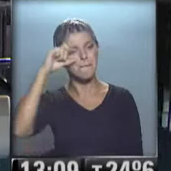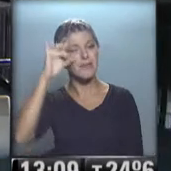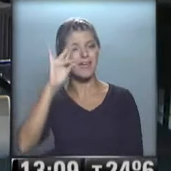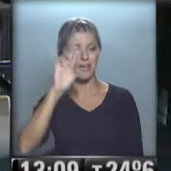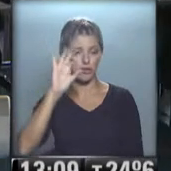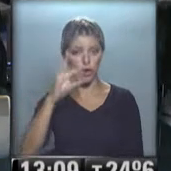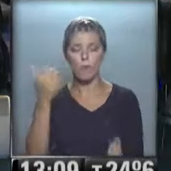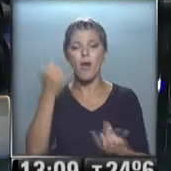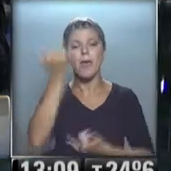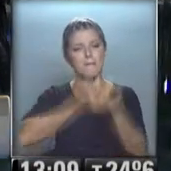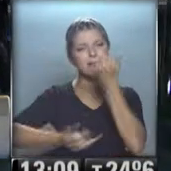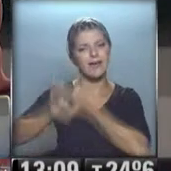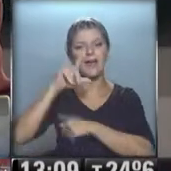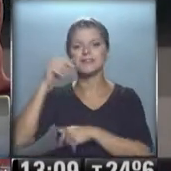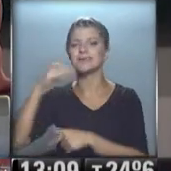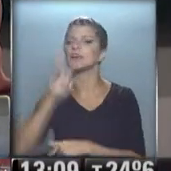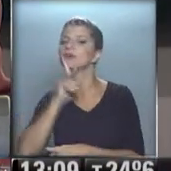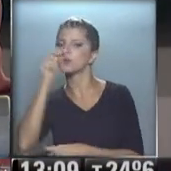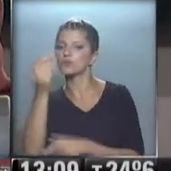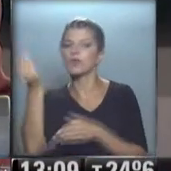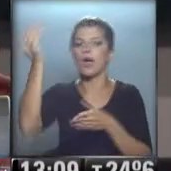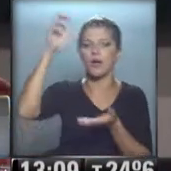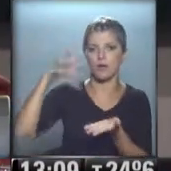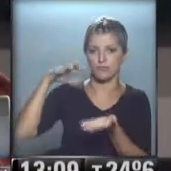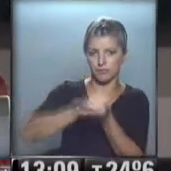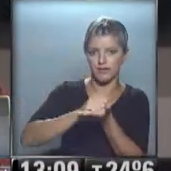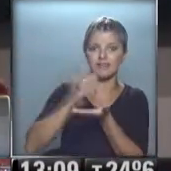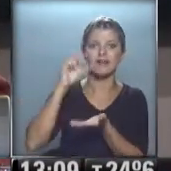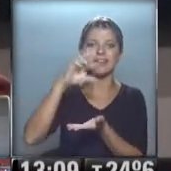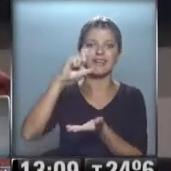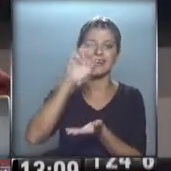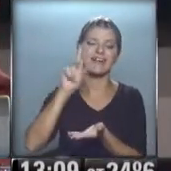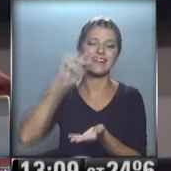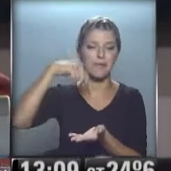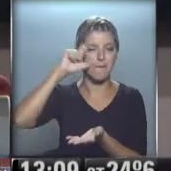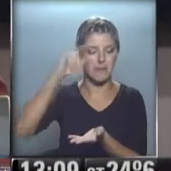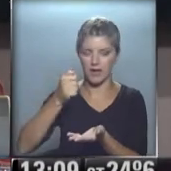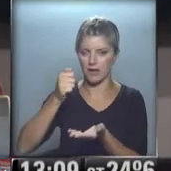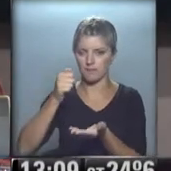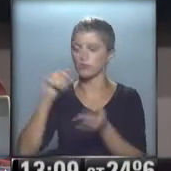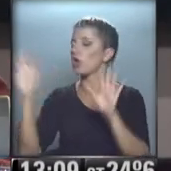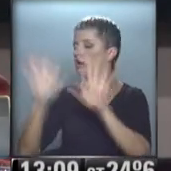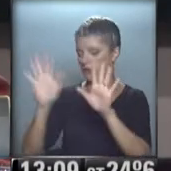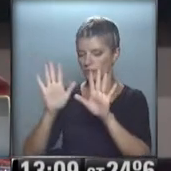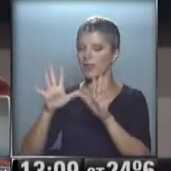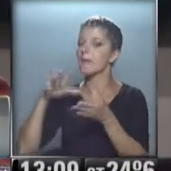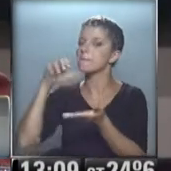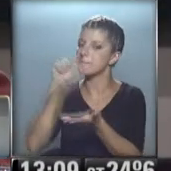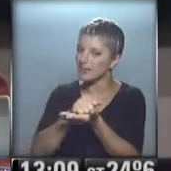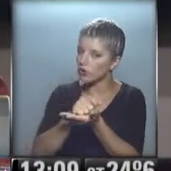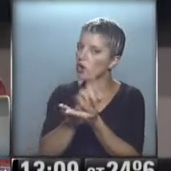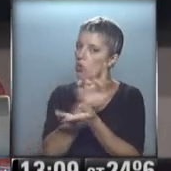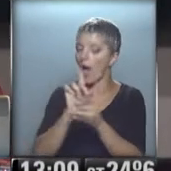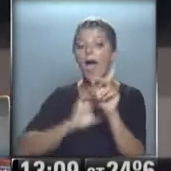la invasión de Rusia a Crimea bueno no no hay una invasión rusa a Crimea hay algunas tropas rusas